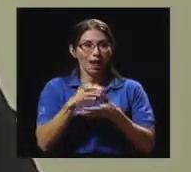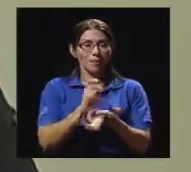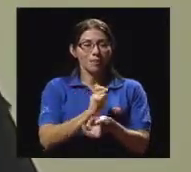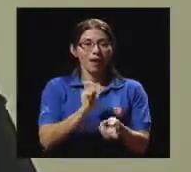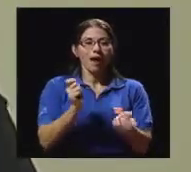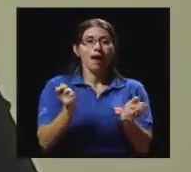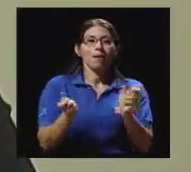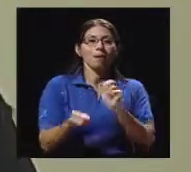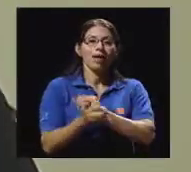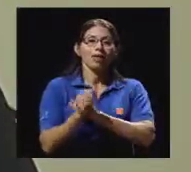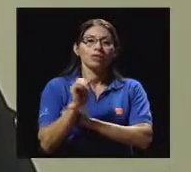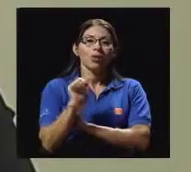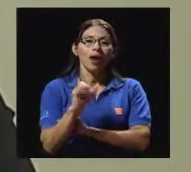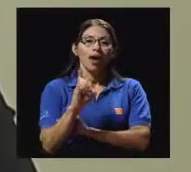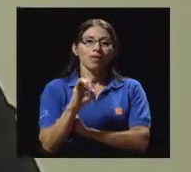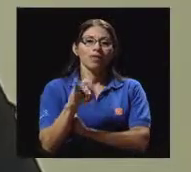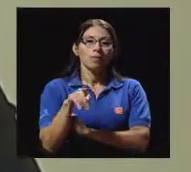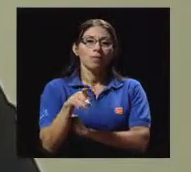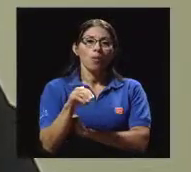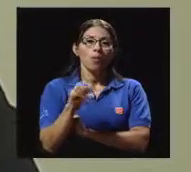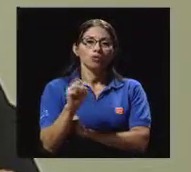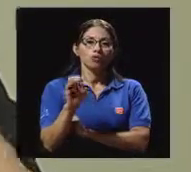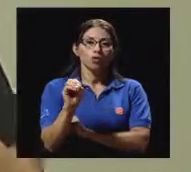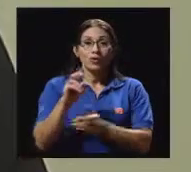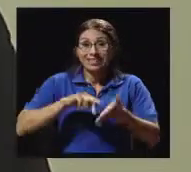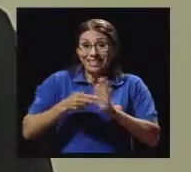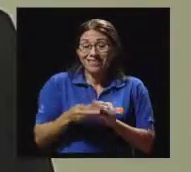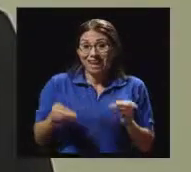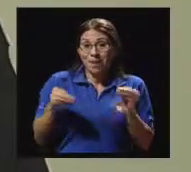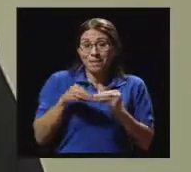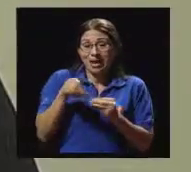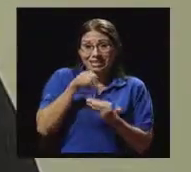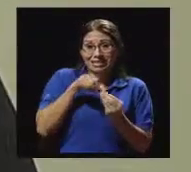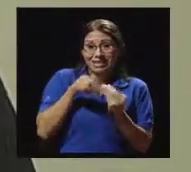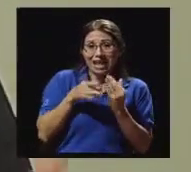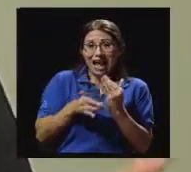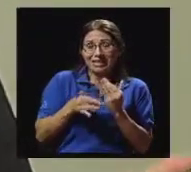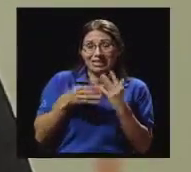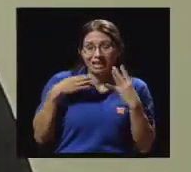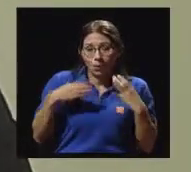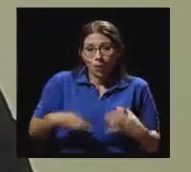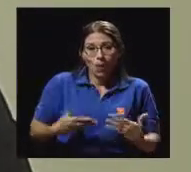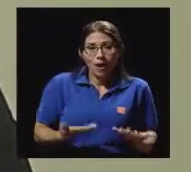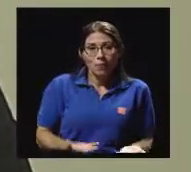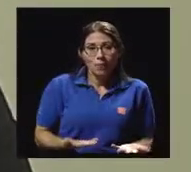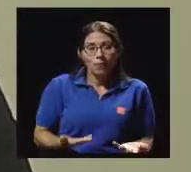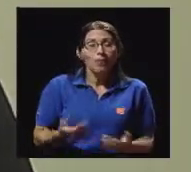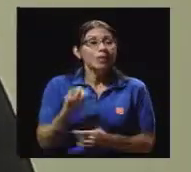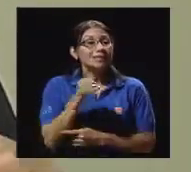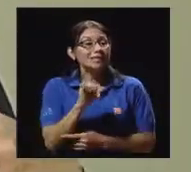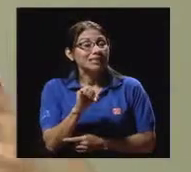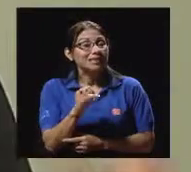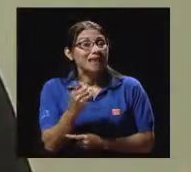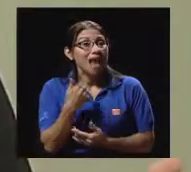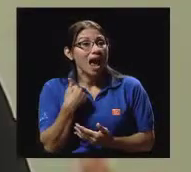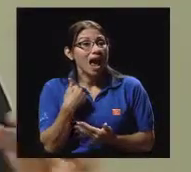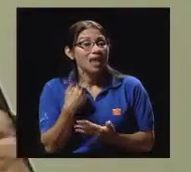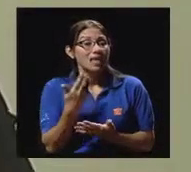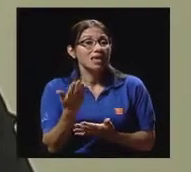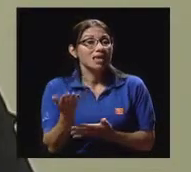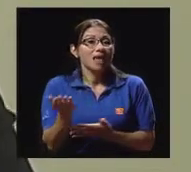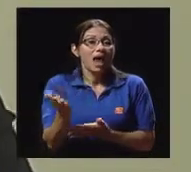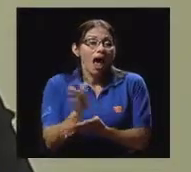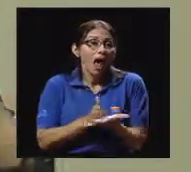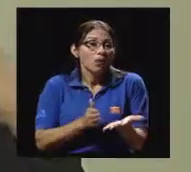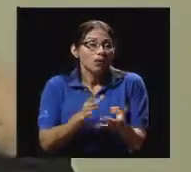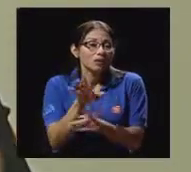acumulamos más grasita. Si hay una desmotivación, peor, ¿verdad? Porque entonces no hago actividad,